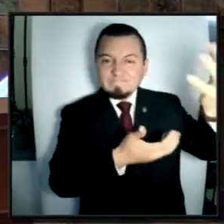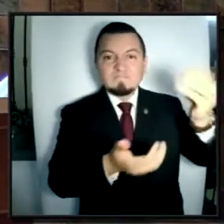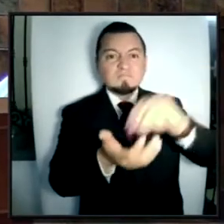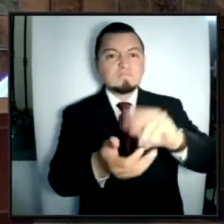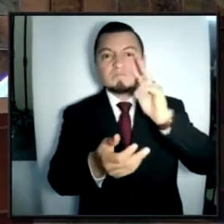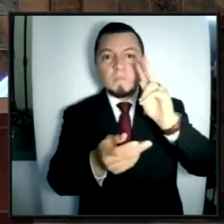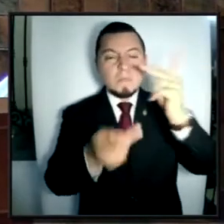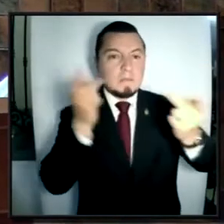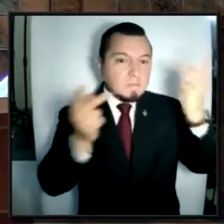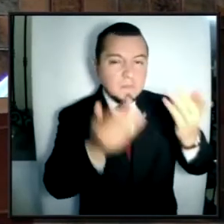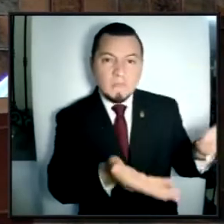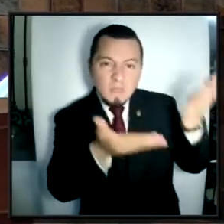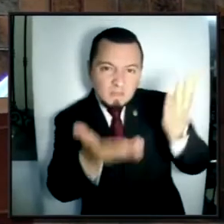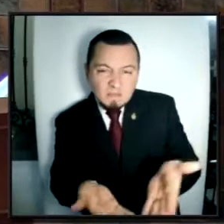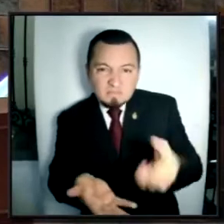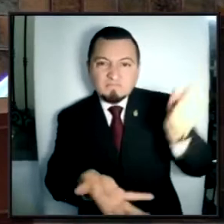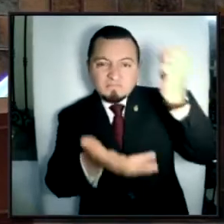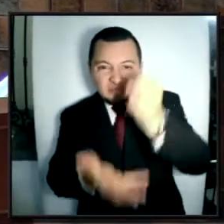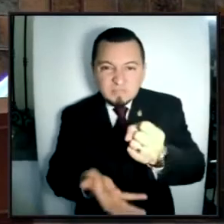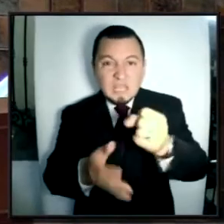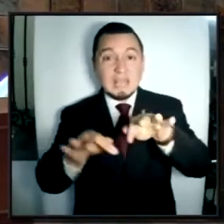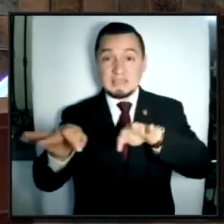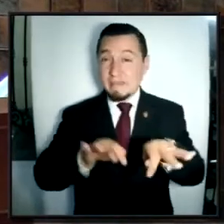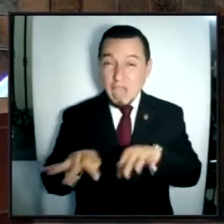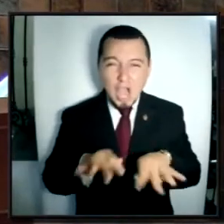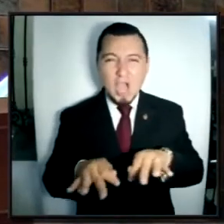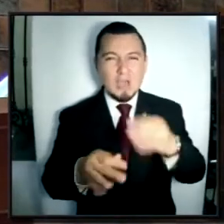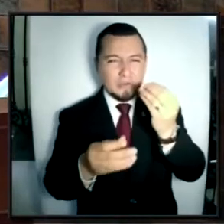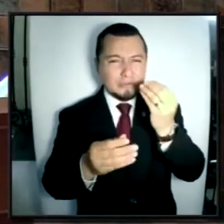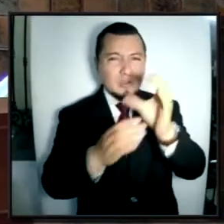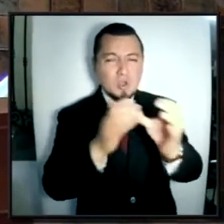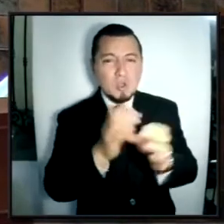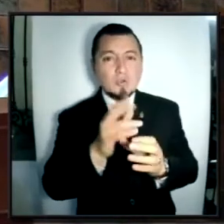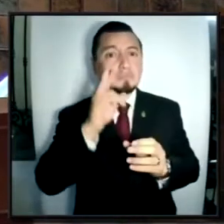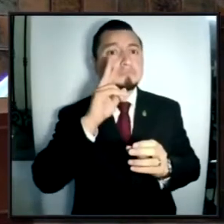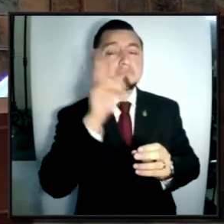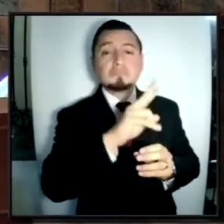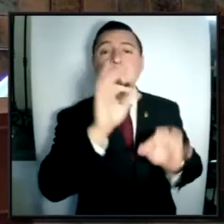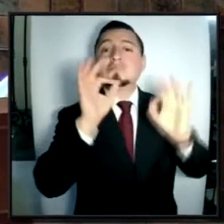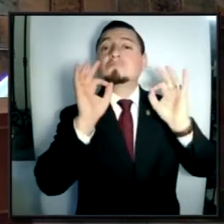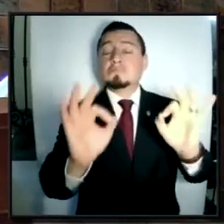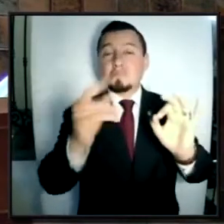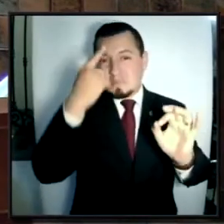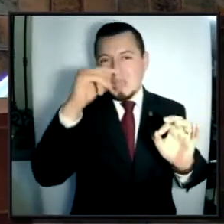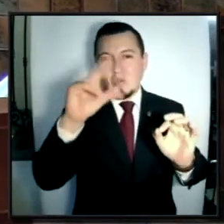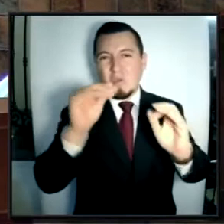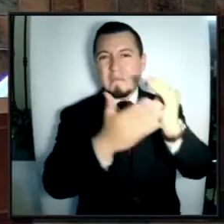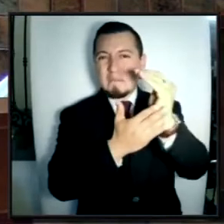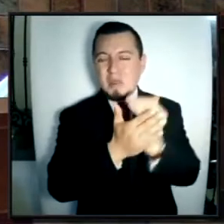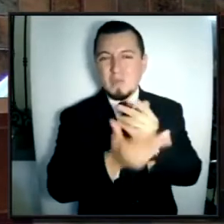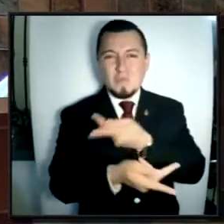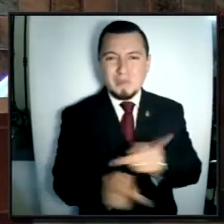para la inversión, una fuente de nuevos empleos y sobre todo, una ruta de escape a la pobreza. Todo eso fue